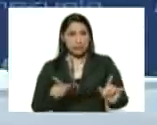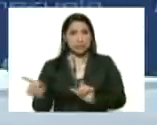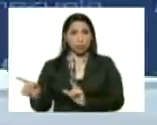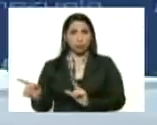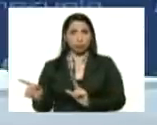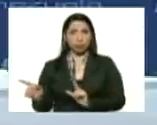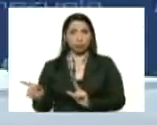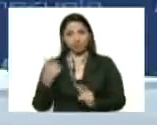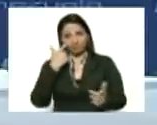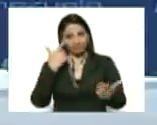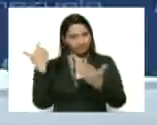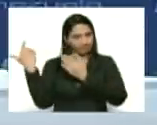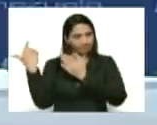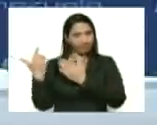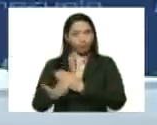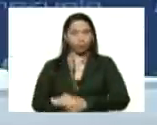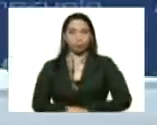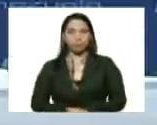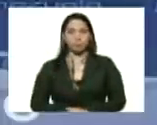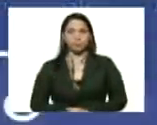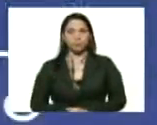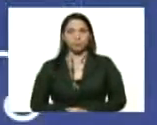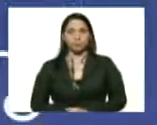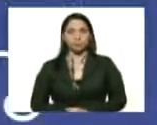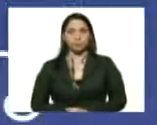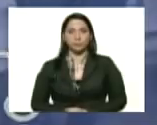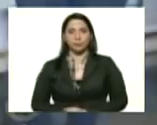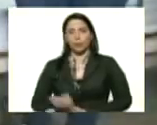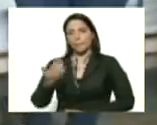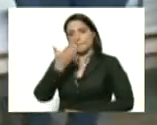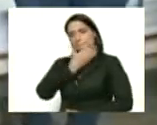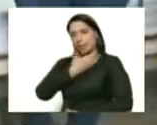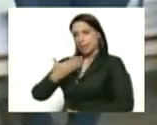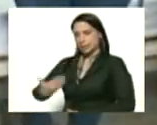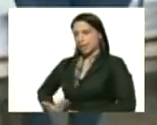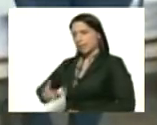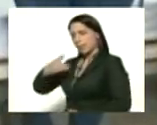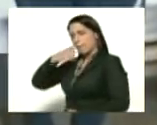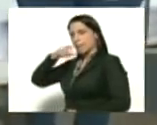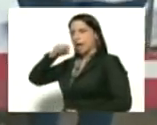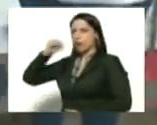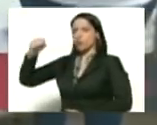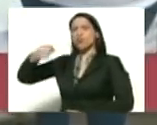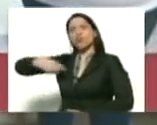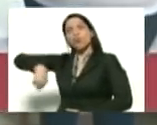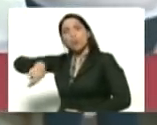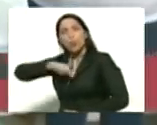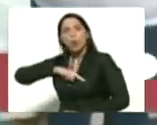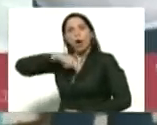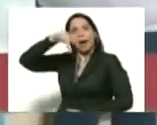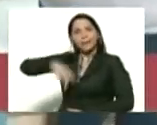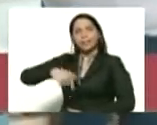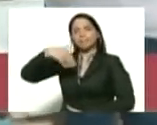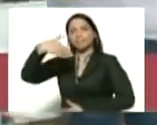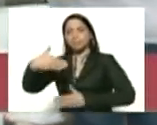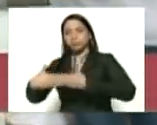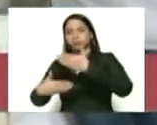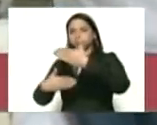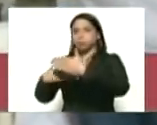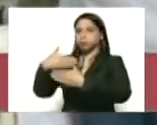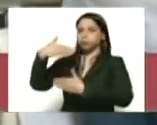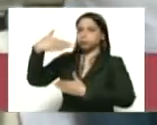adelante lideresa presidente Nicolás Maduro aquí estamos avanzando